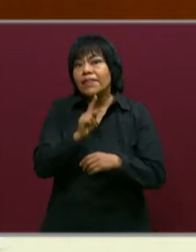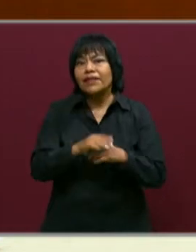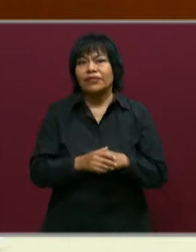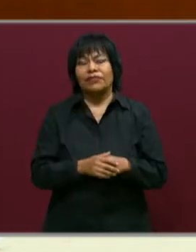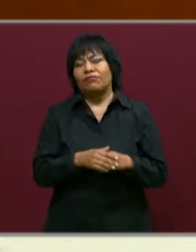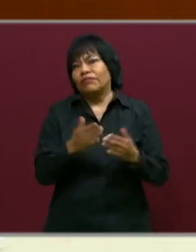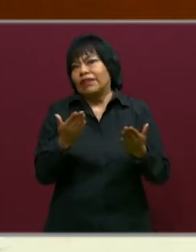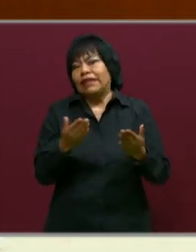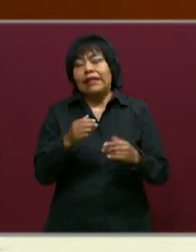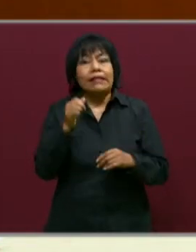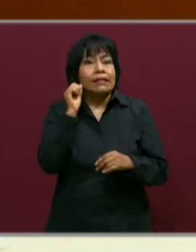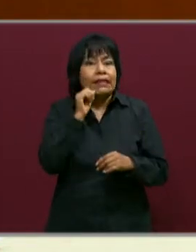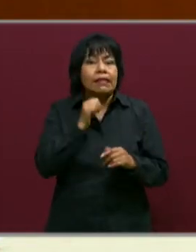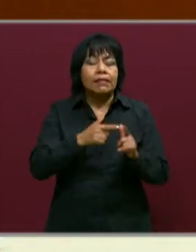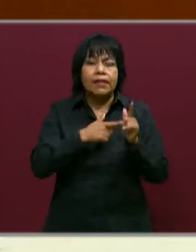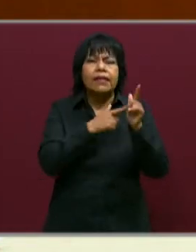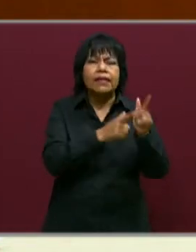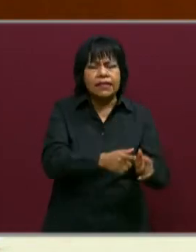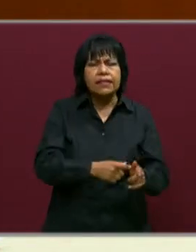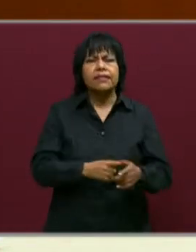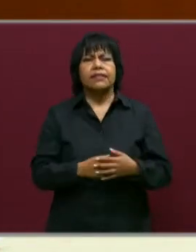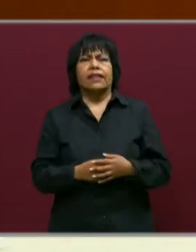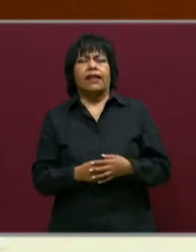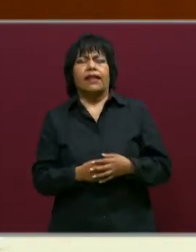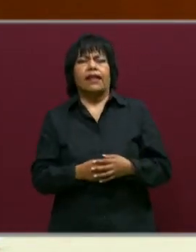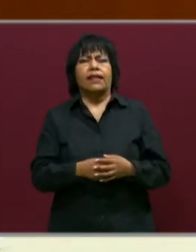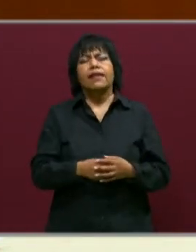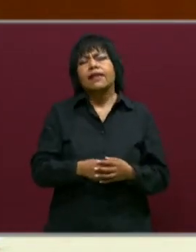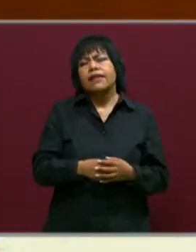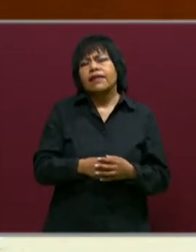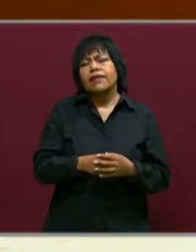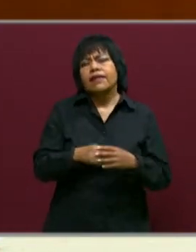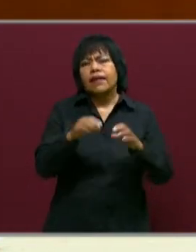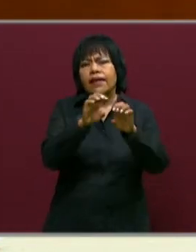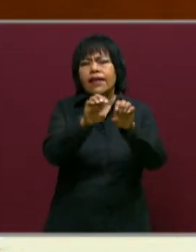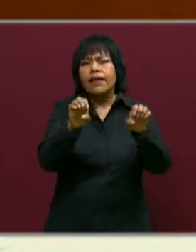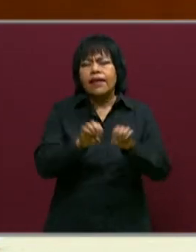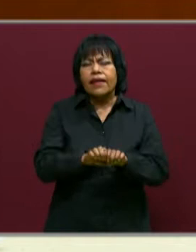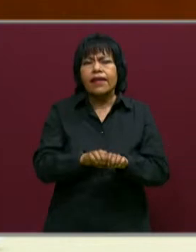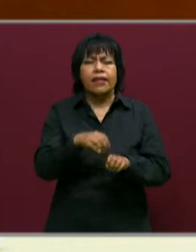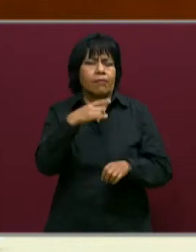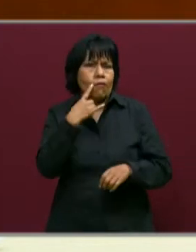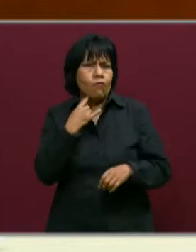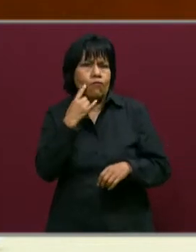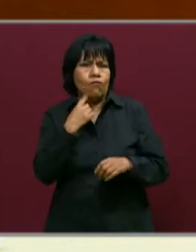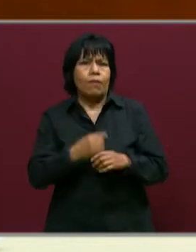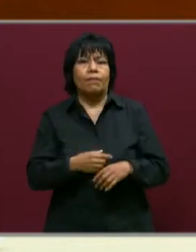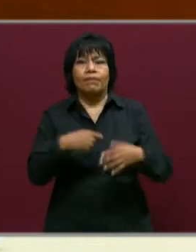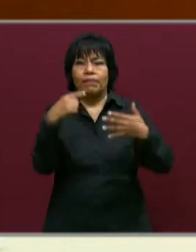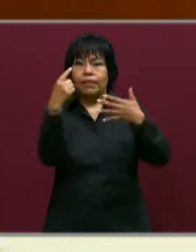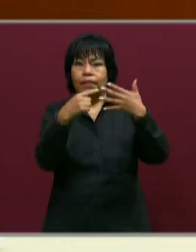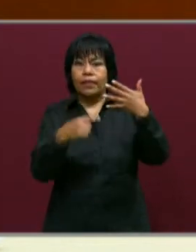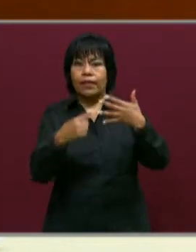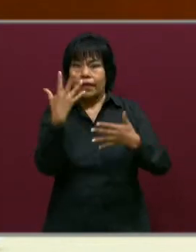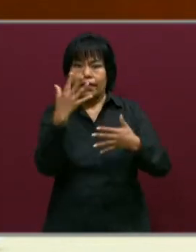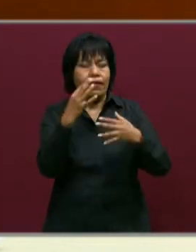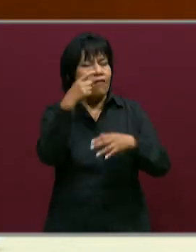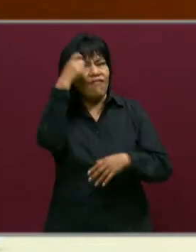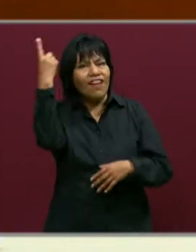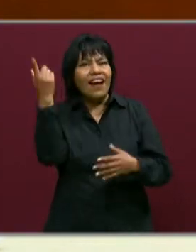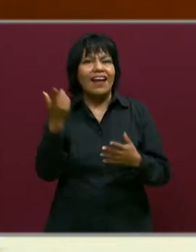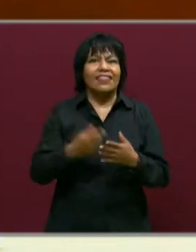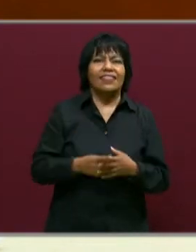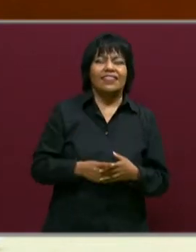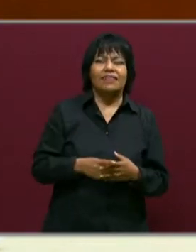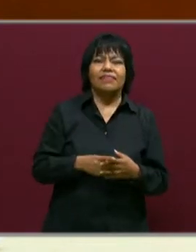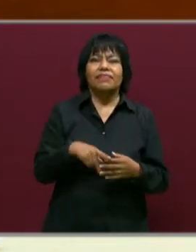no hay que bajar la guardia, que seguir haciendo esta labor de equipo en este pacto comunitario. Son cinco acciones muy fáciles,